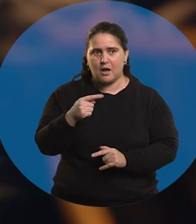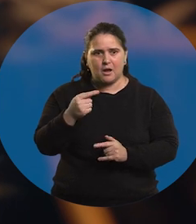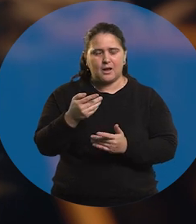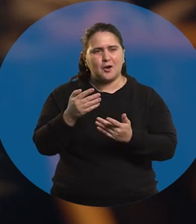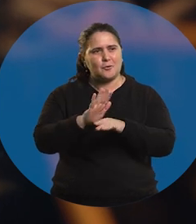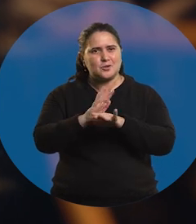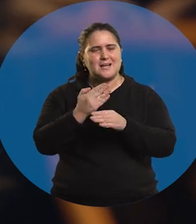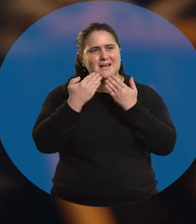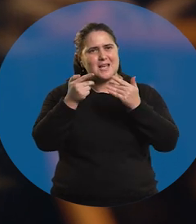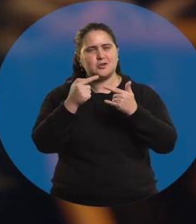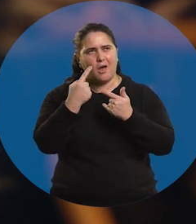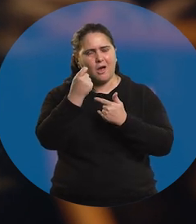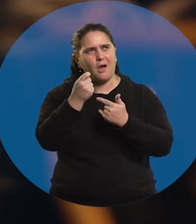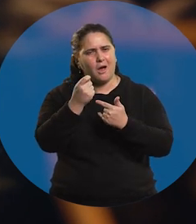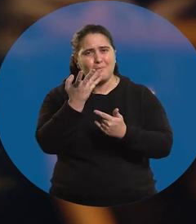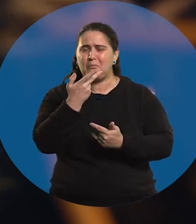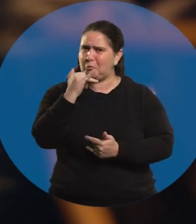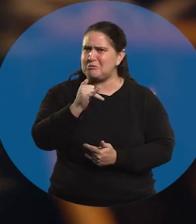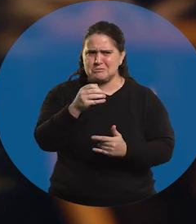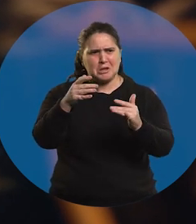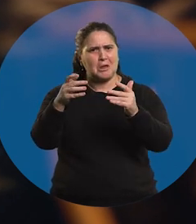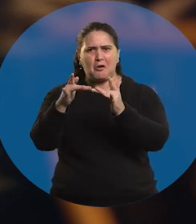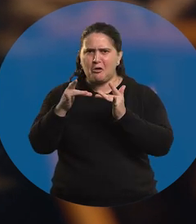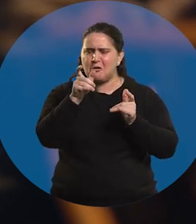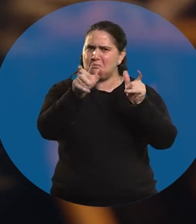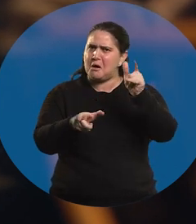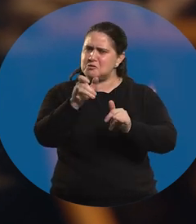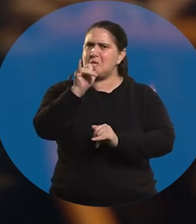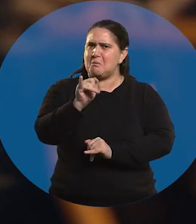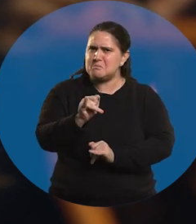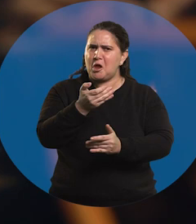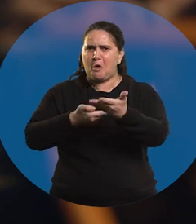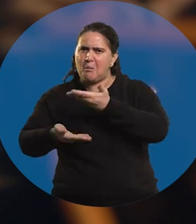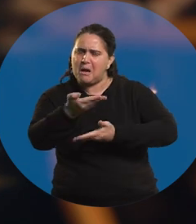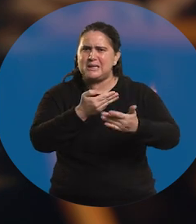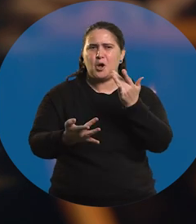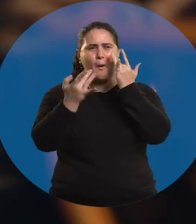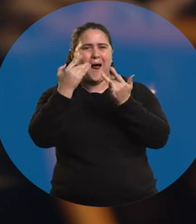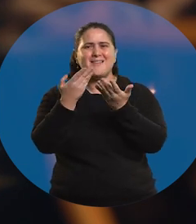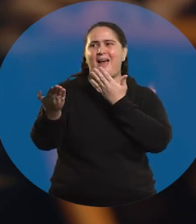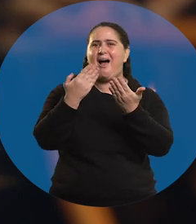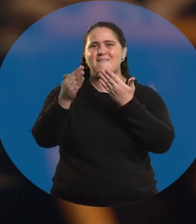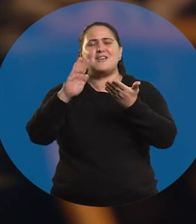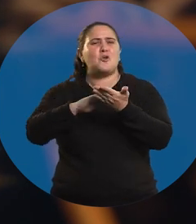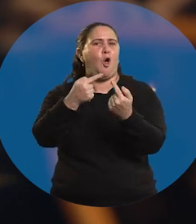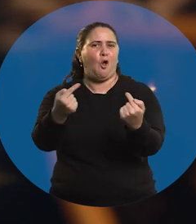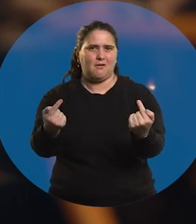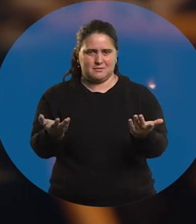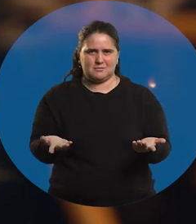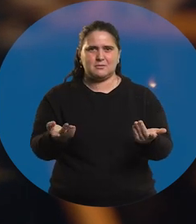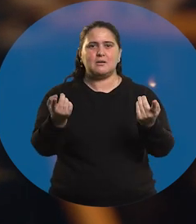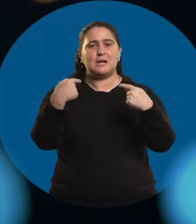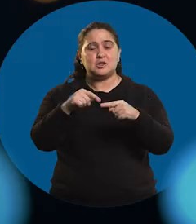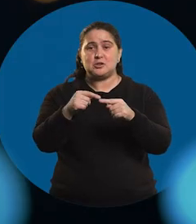me mostró ahí como ese lugar de que me gustaba estar con gente, compartir arte, discutir sobre algo.